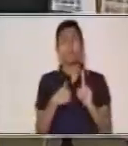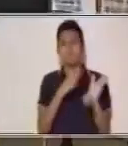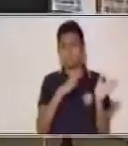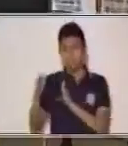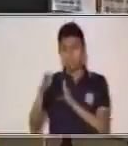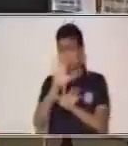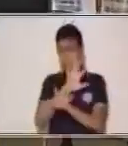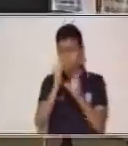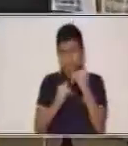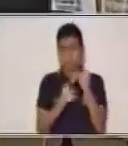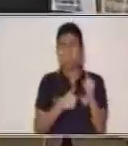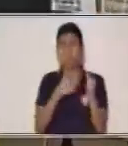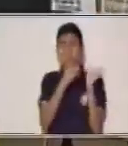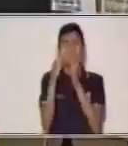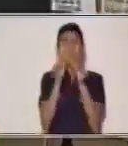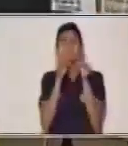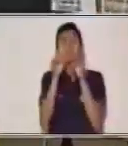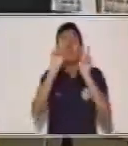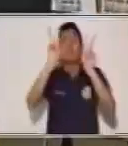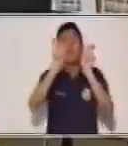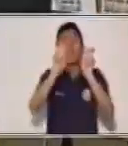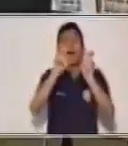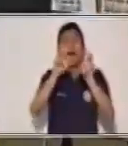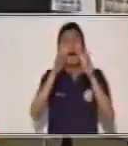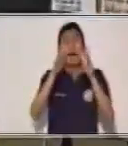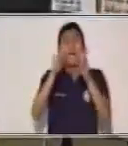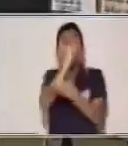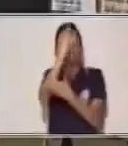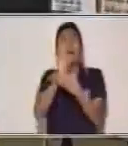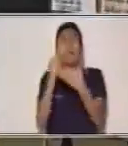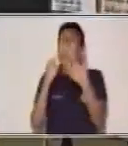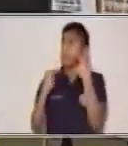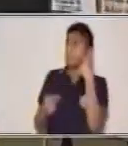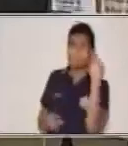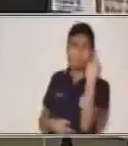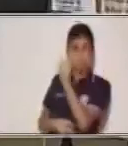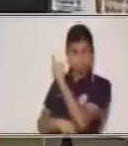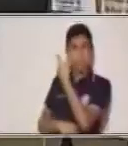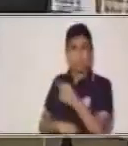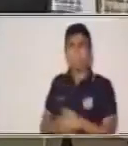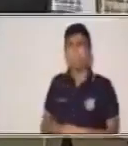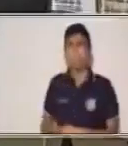que te voy a colocar acá. ¿Sí?